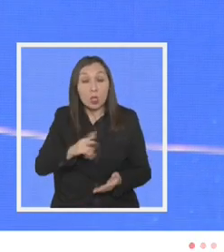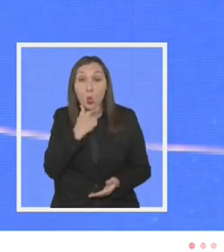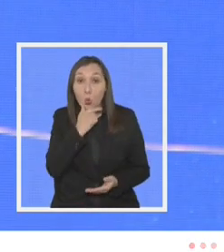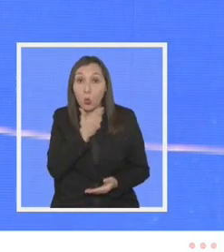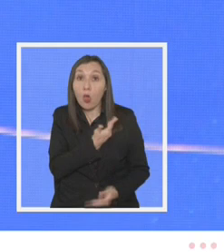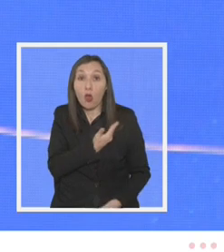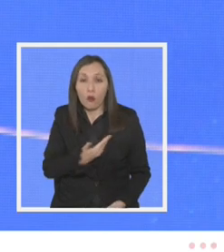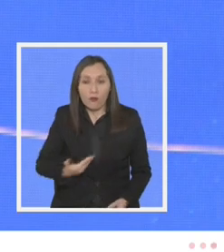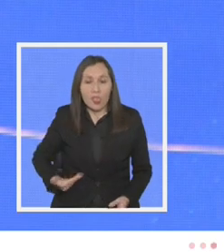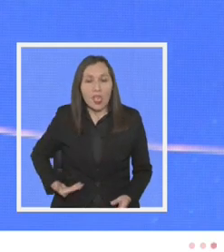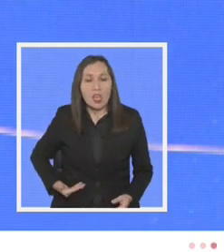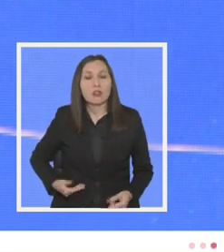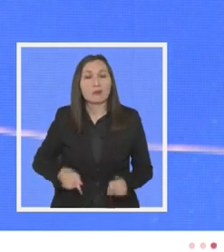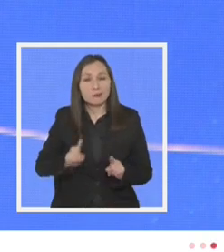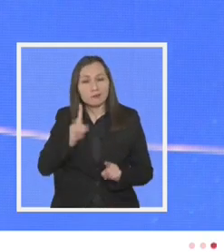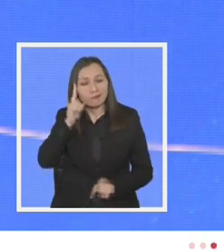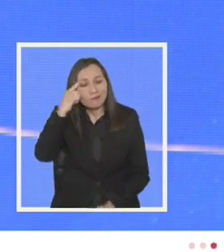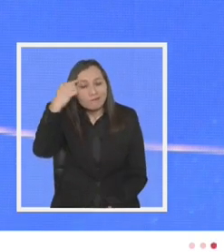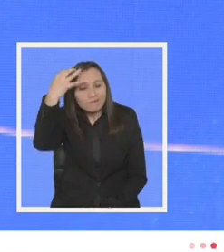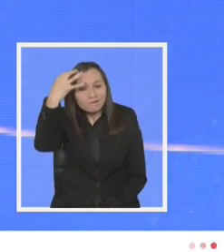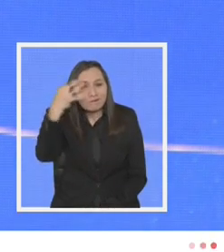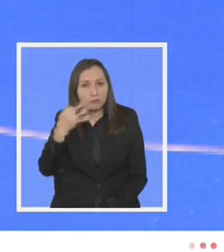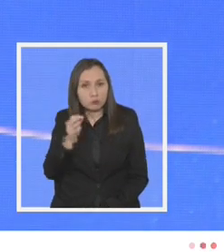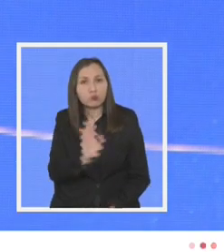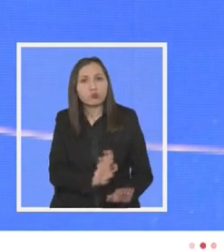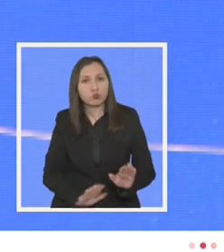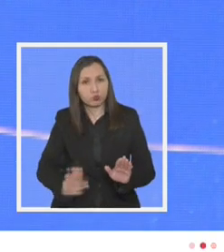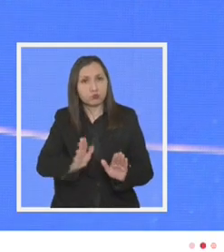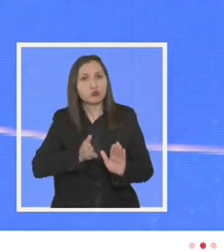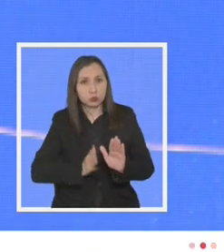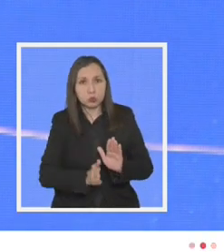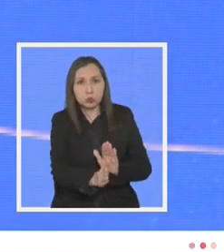gobierno tenemos la convicción de mantener